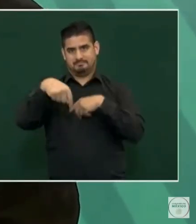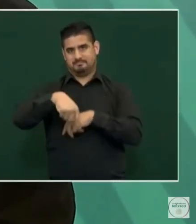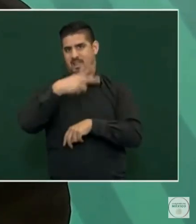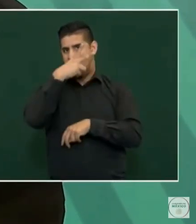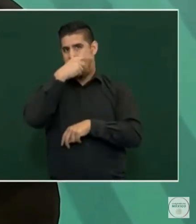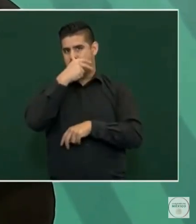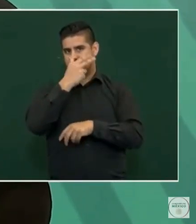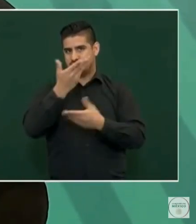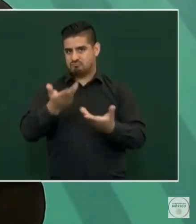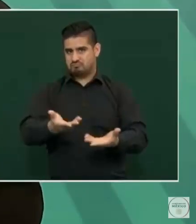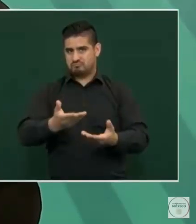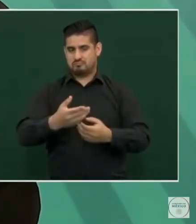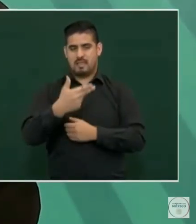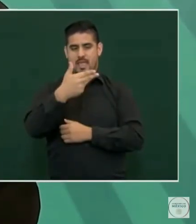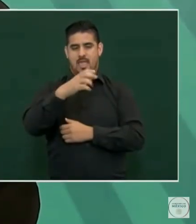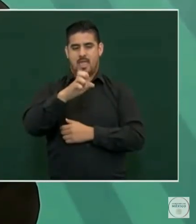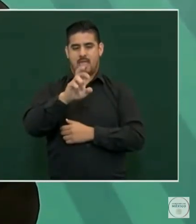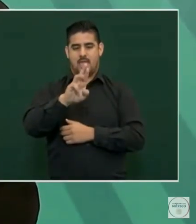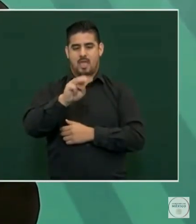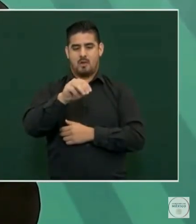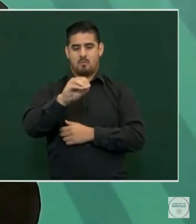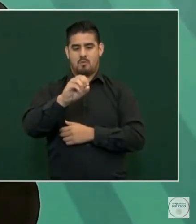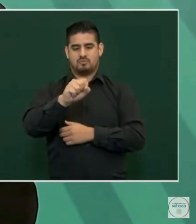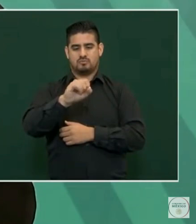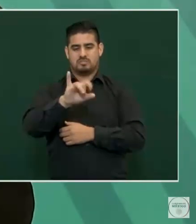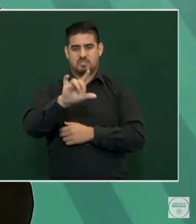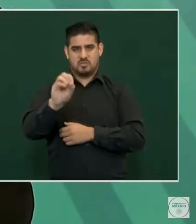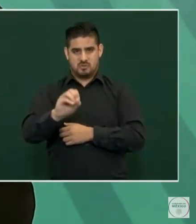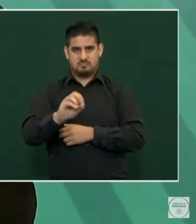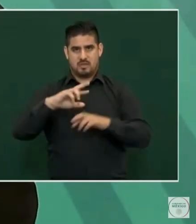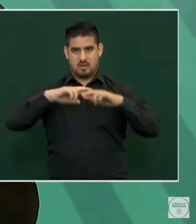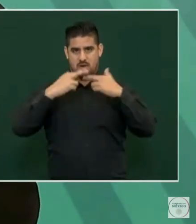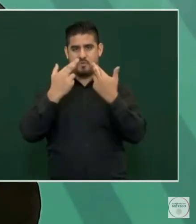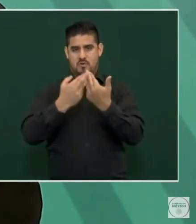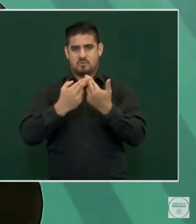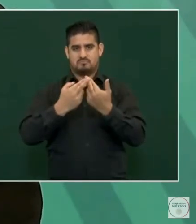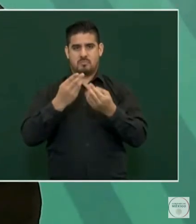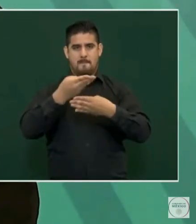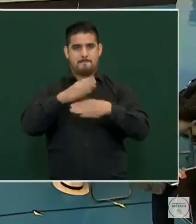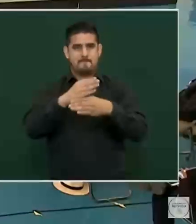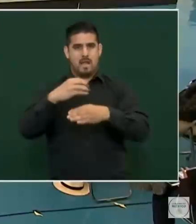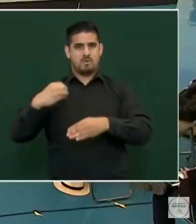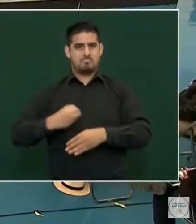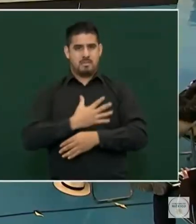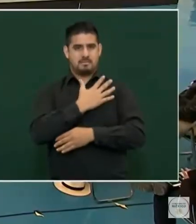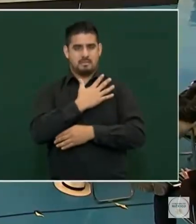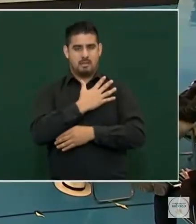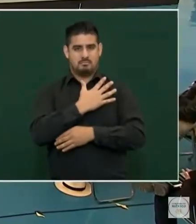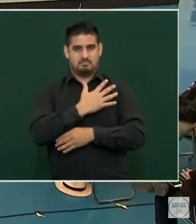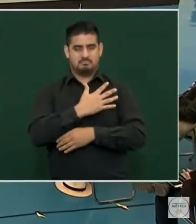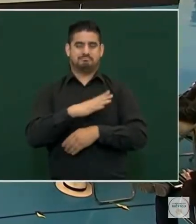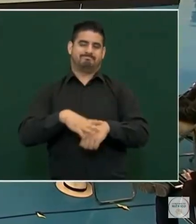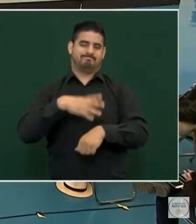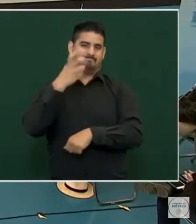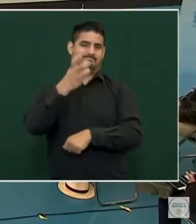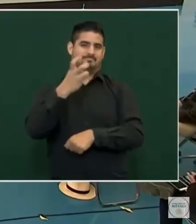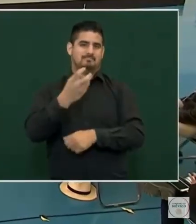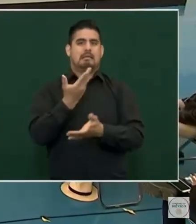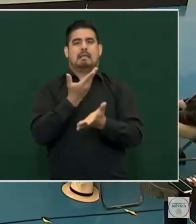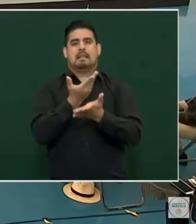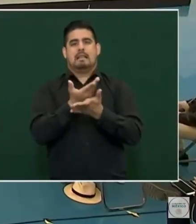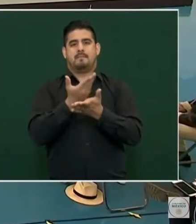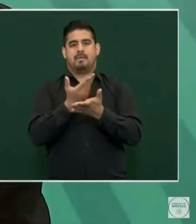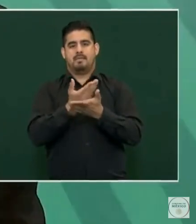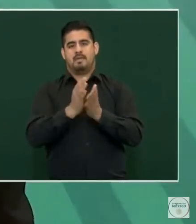a una reunión del Banco del Bienestar. Entonces, le pedí